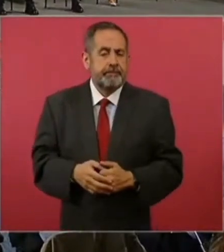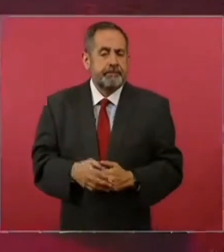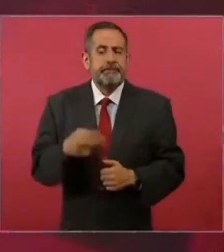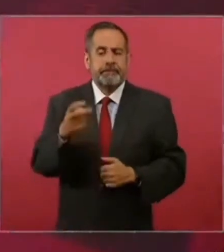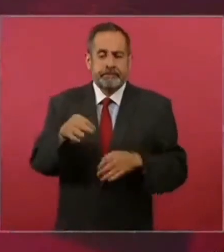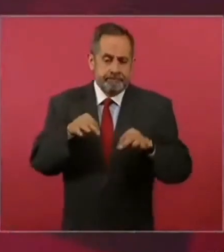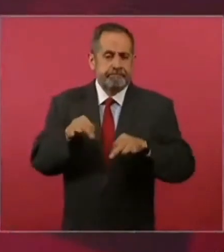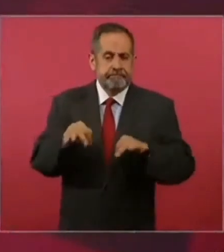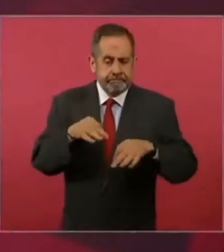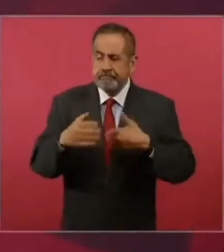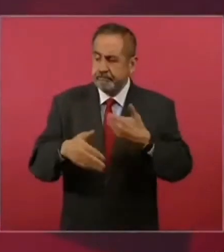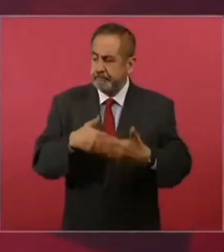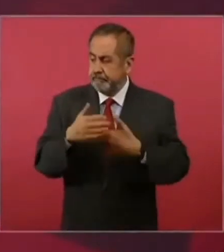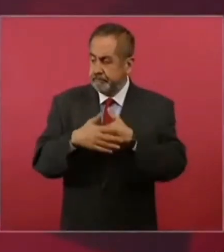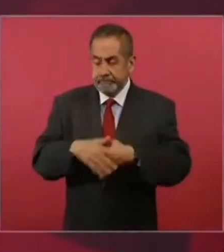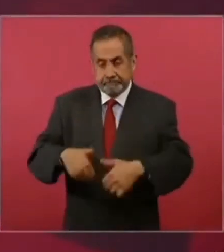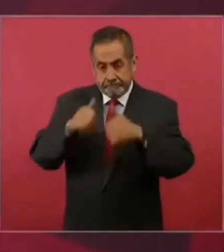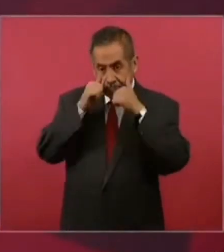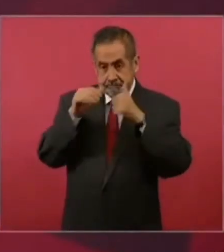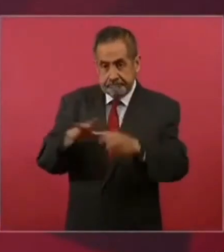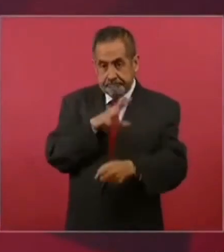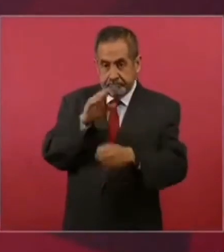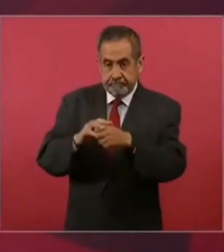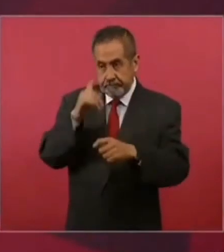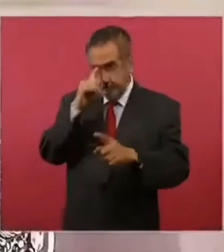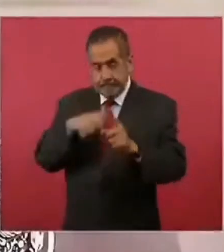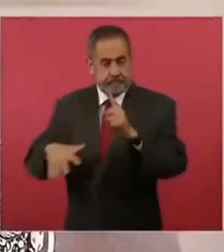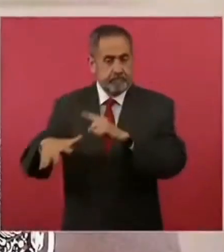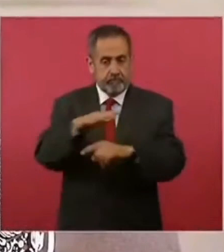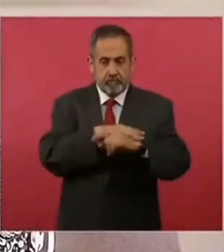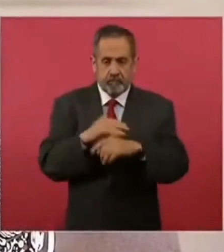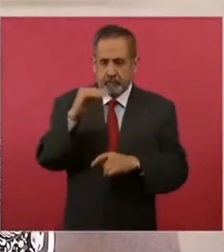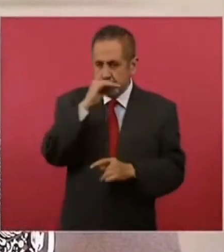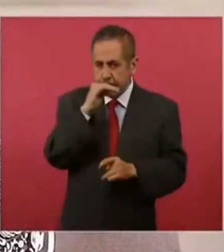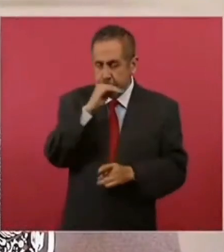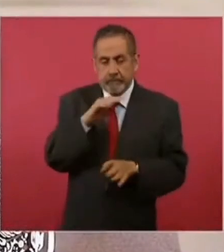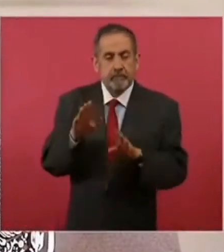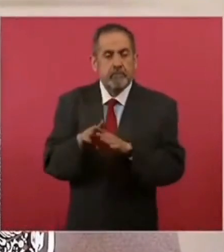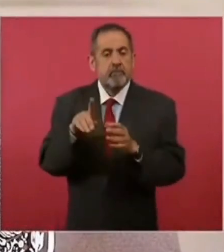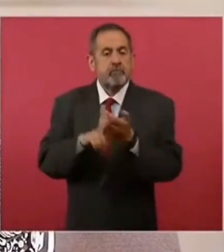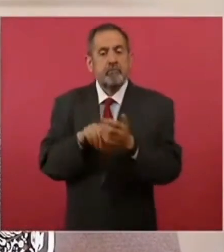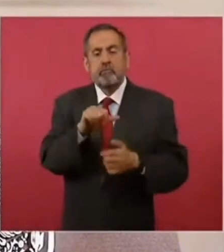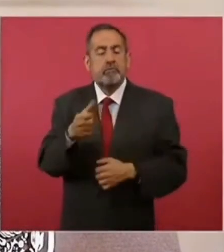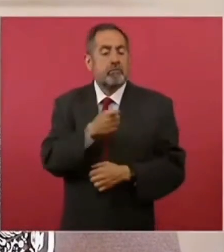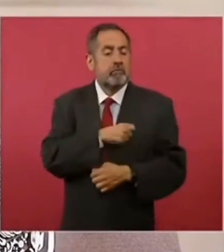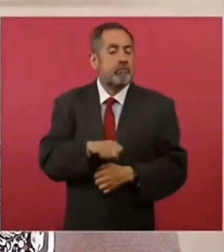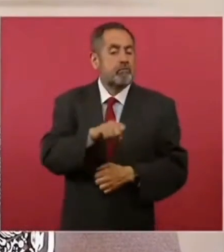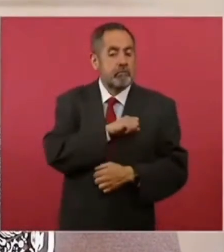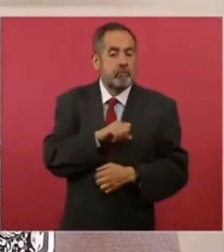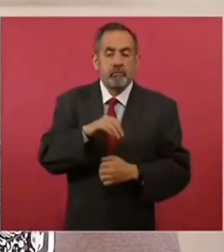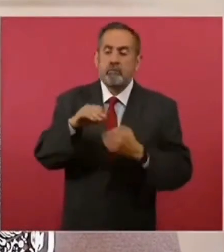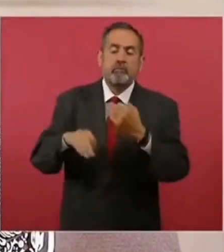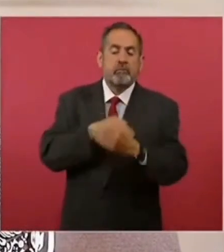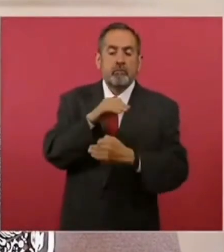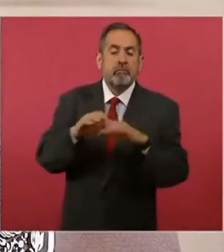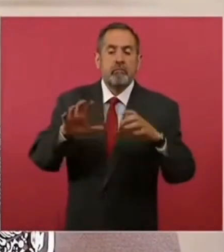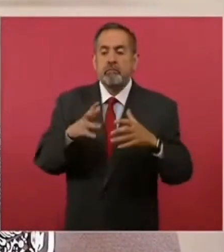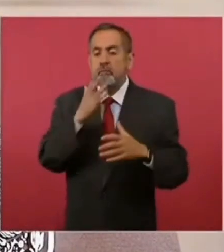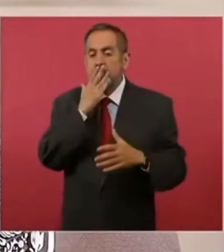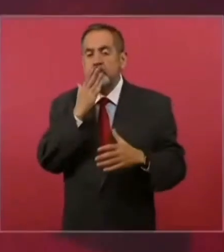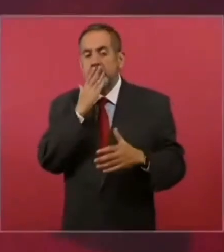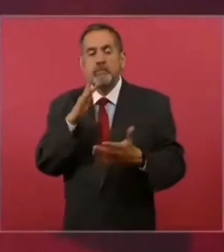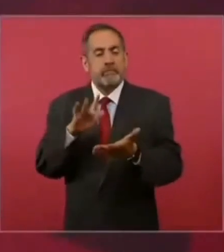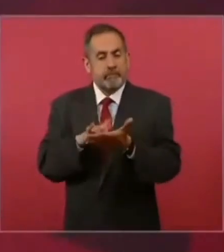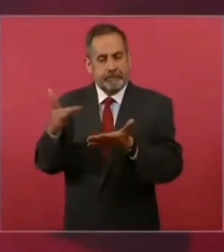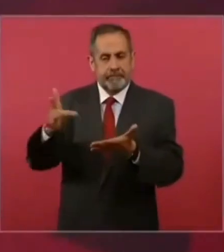pues para garantizar una atención digna, universal y gratuita en materia de salud. a todas y a todos los sonorenses,